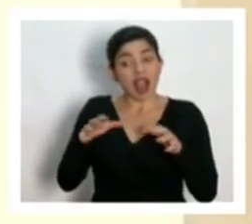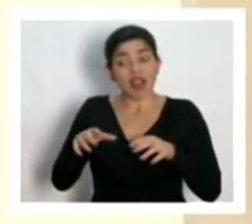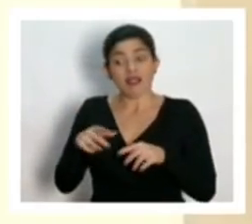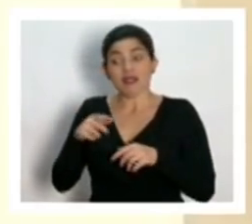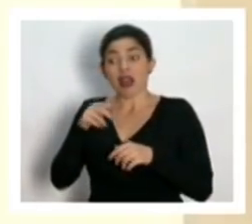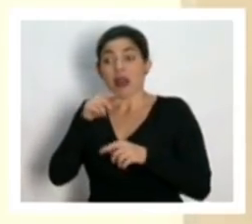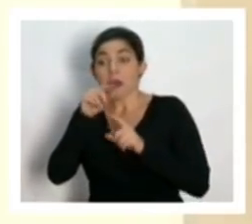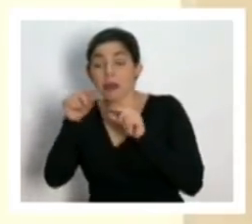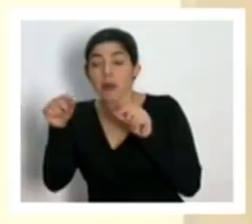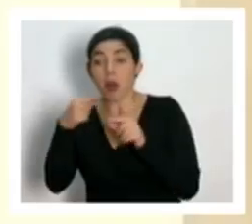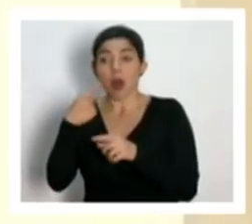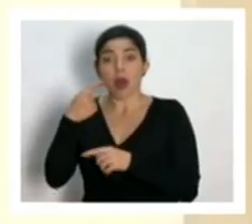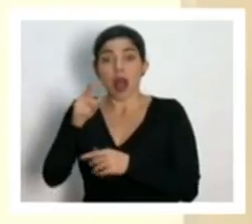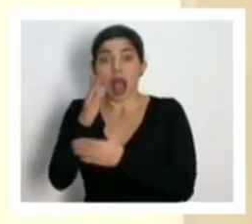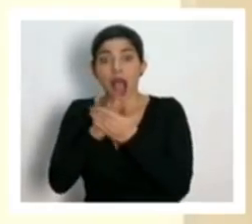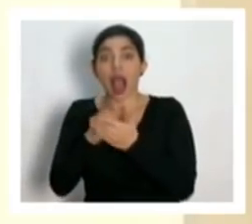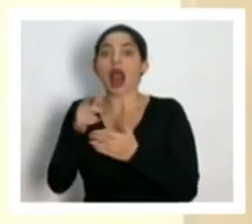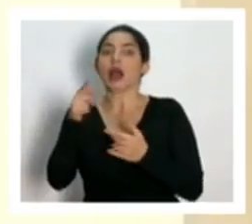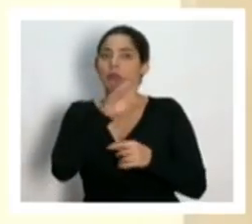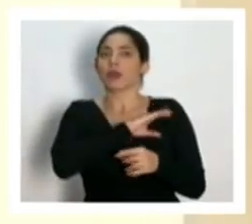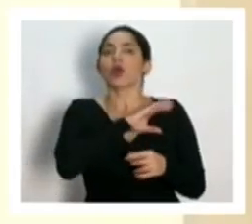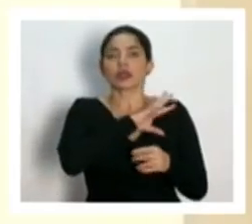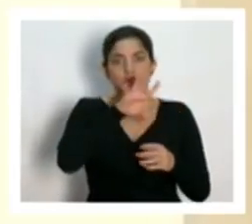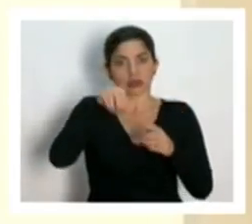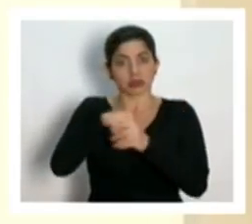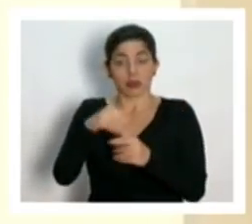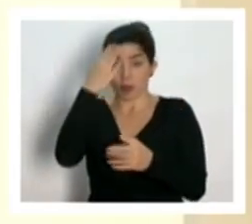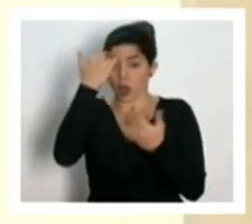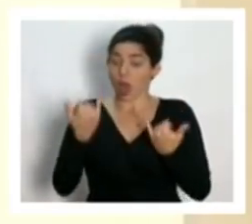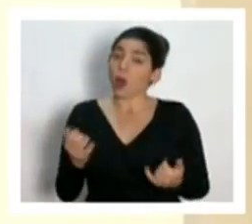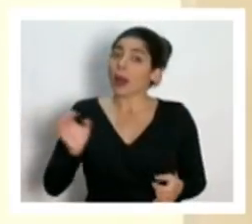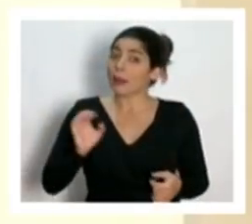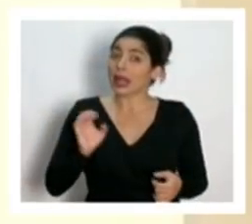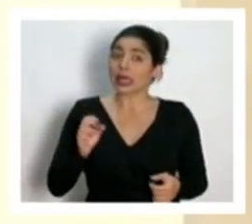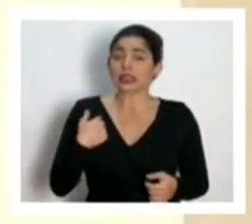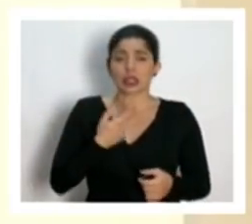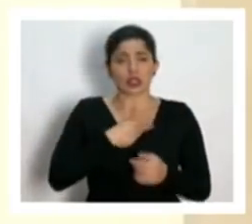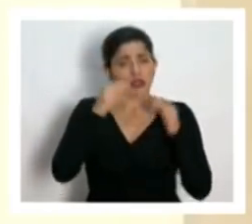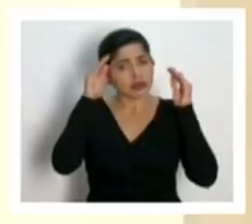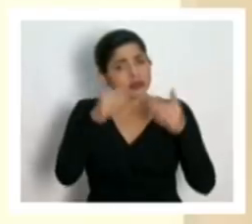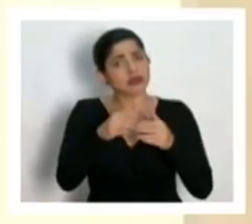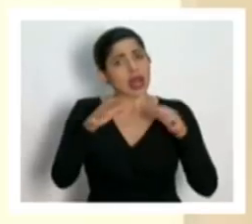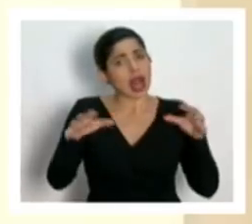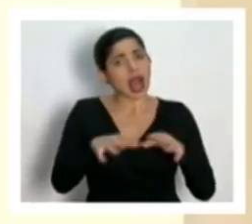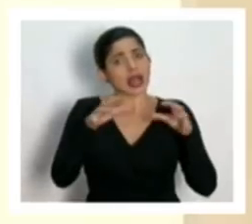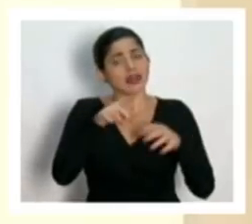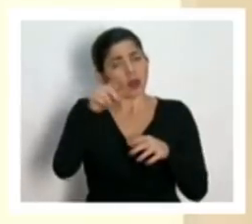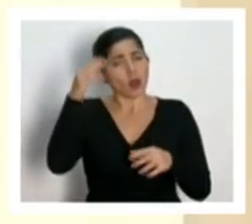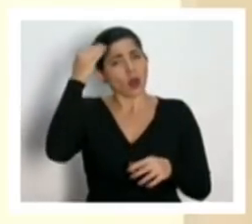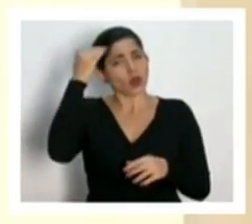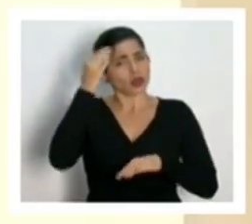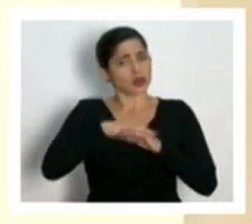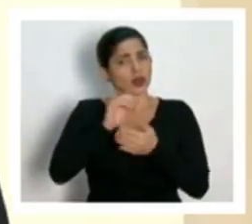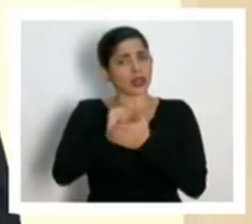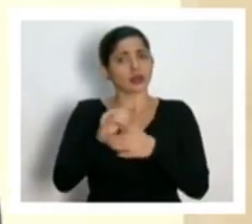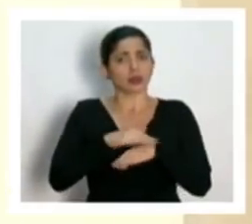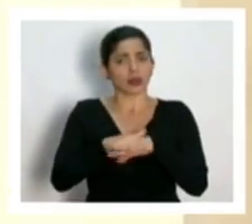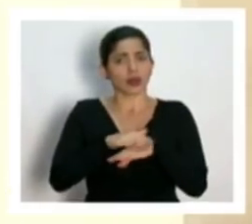y que en este momento pues estamos en una emergencia y necesitamos dedicarnos realmente a la actividad de fondo entonces conciencia en eso por favor